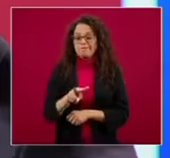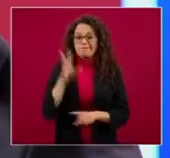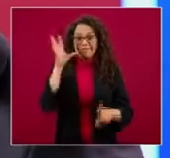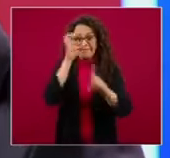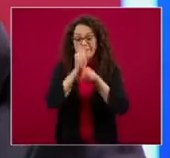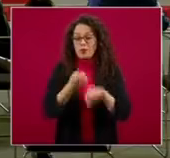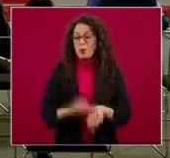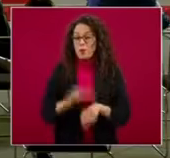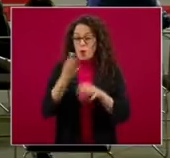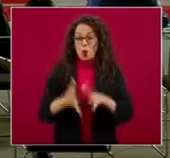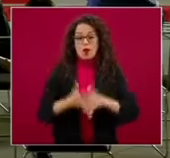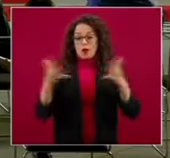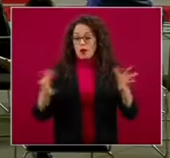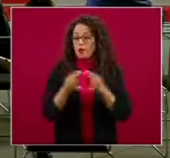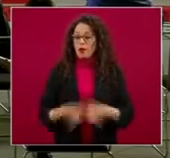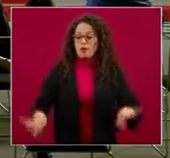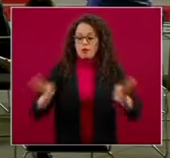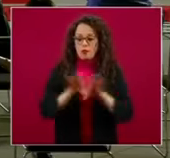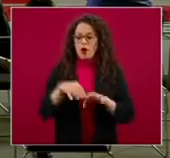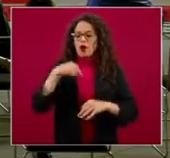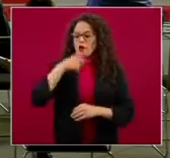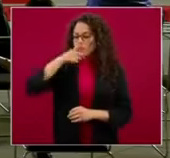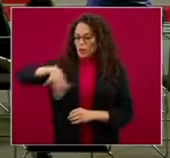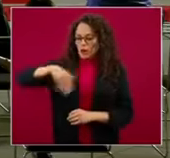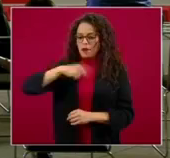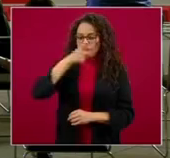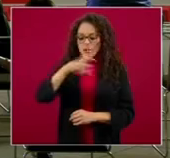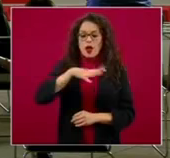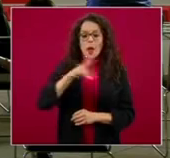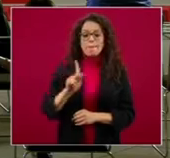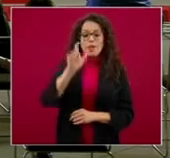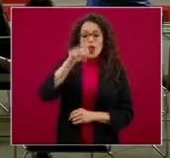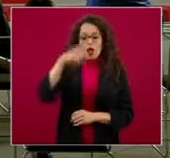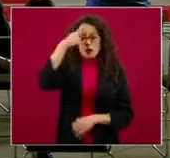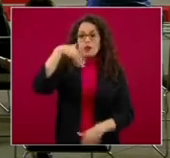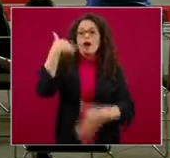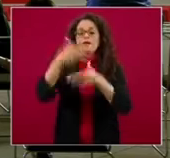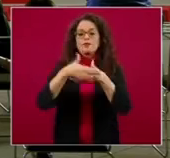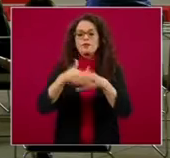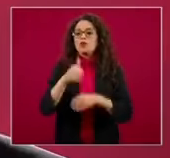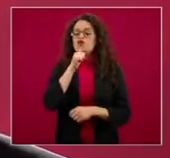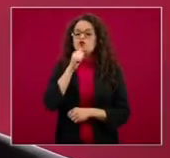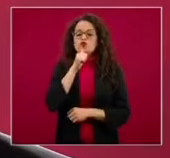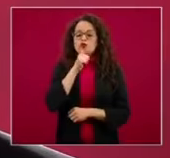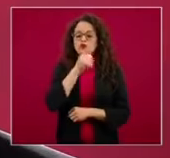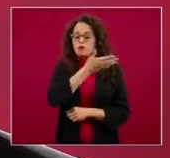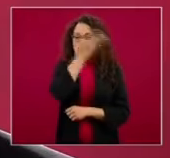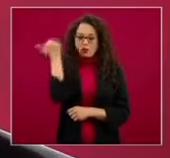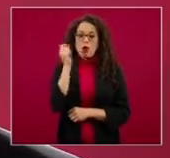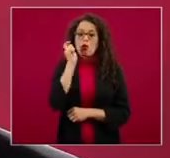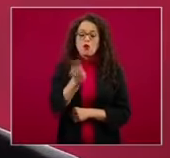Y les decía que estamos planeando en fecha próxima, todavía no hay fecha, apenas es una idea.